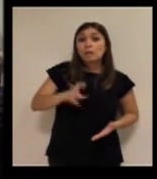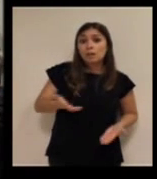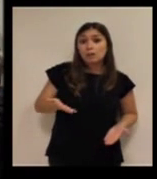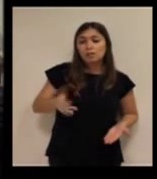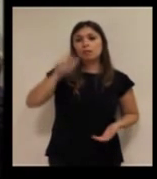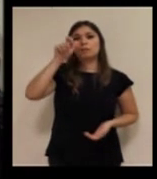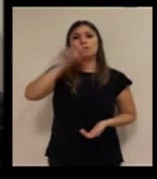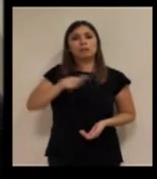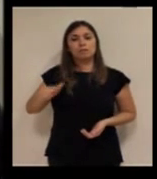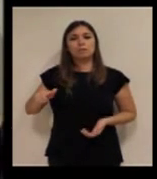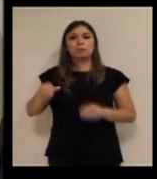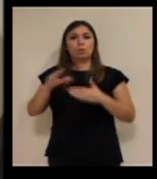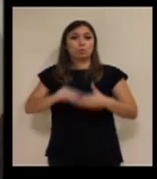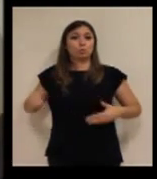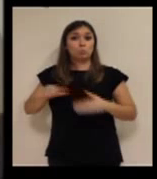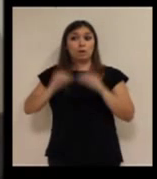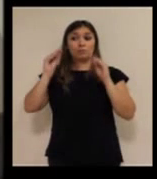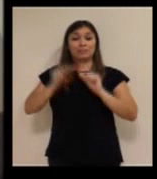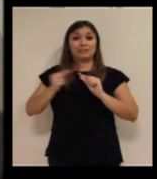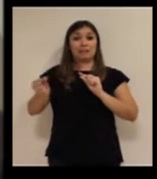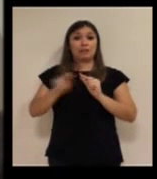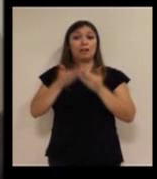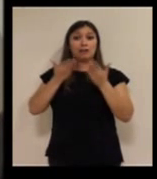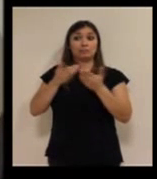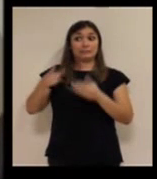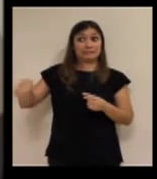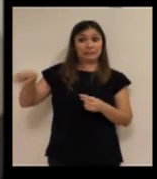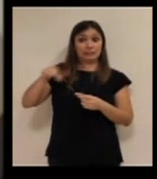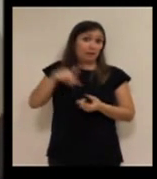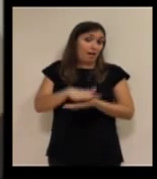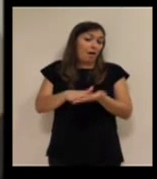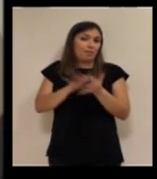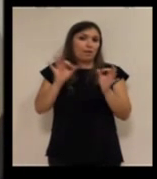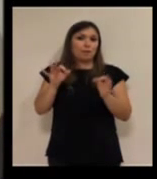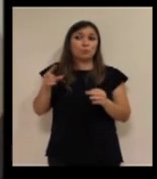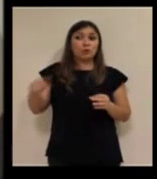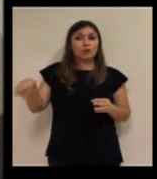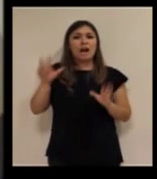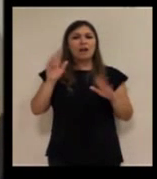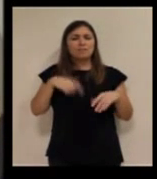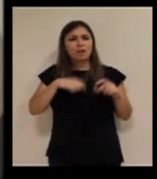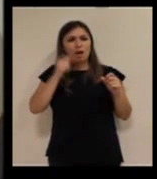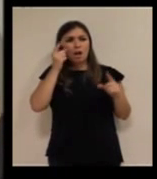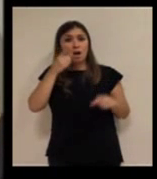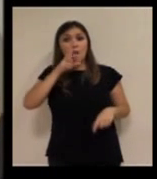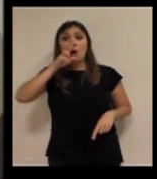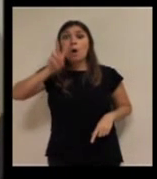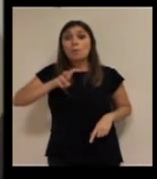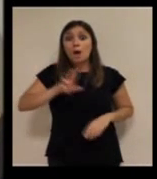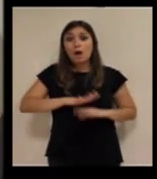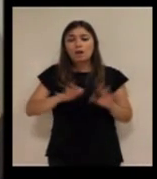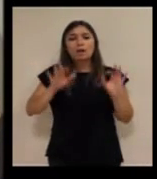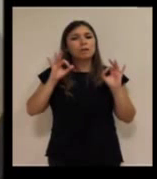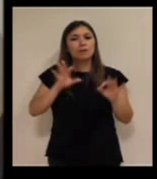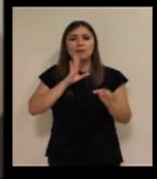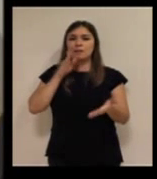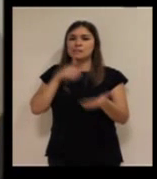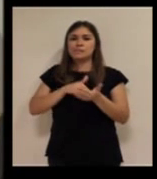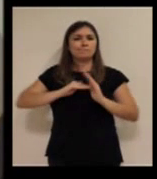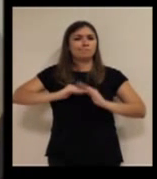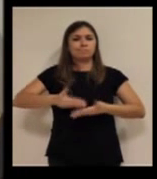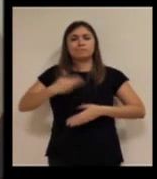y que las personas, que los usuarios de transistencia, que en este caso es lo que aquí estamos hablando, cuando ellos vean la utilidad, lo superarán y será